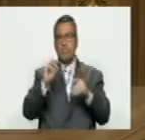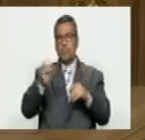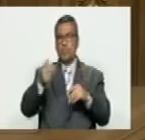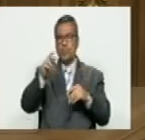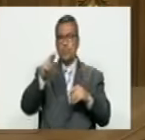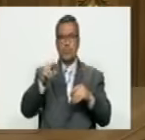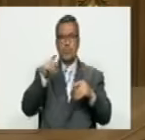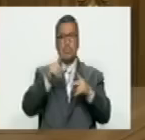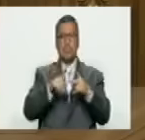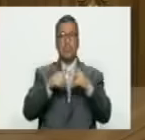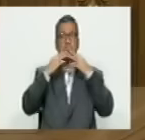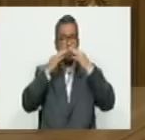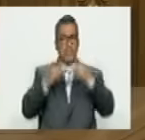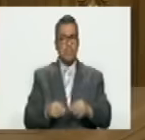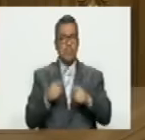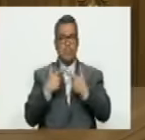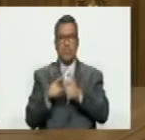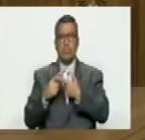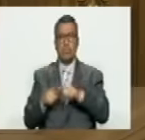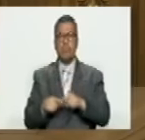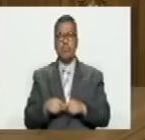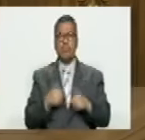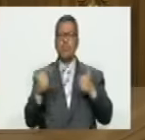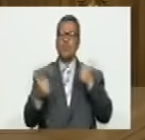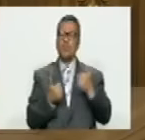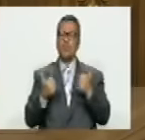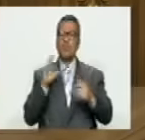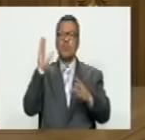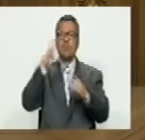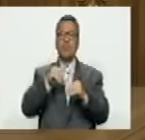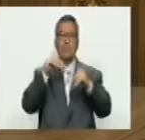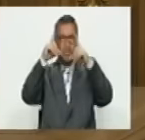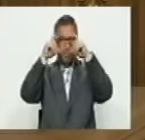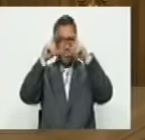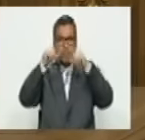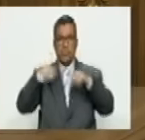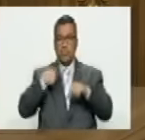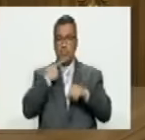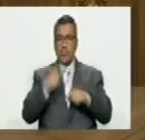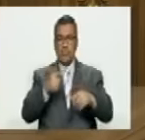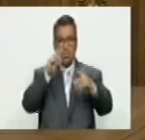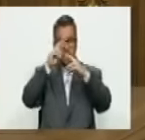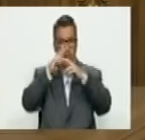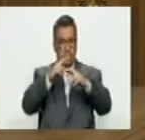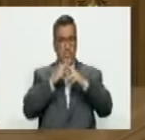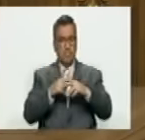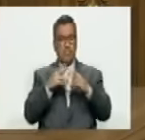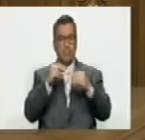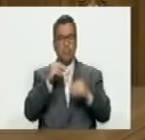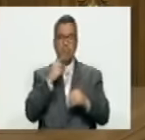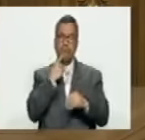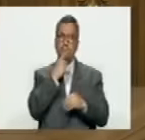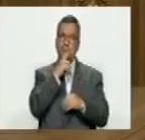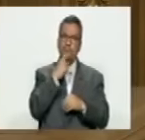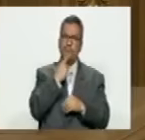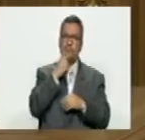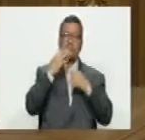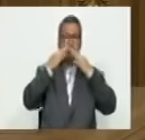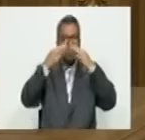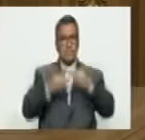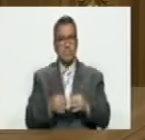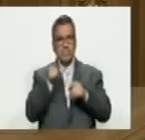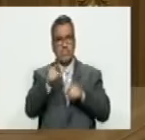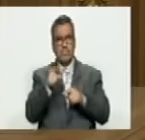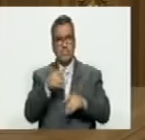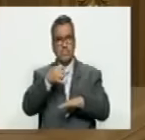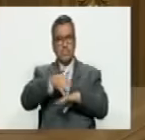no se encuentran acá realmente son distintas de dónde sacaron esa foto yo no tengo la respuesta pero es un gran misterio lo cierto es que con